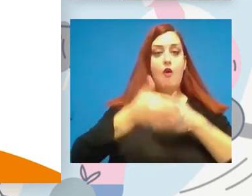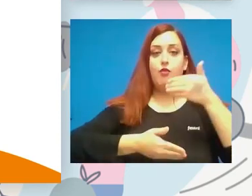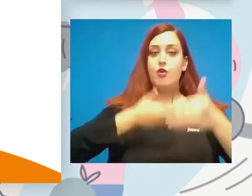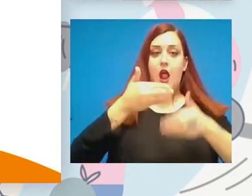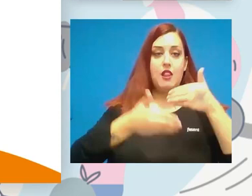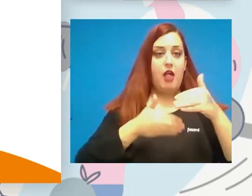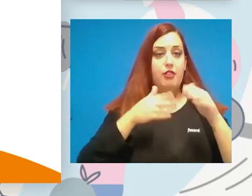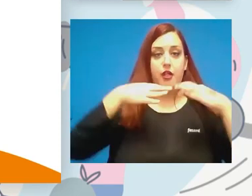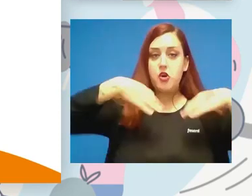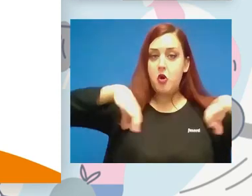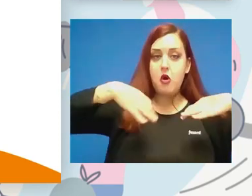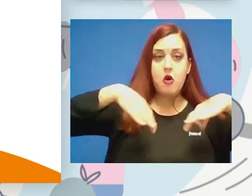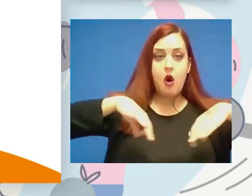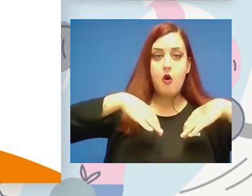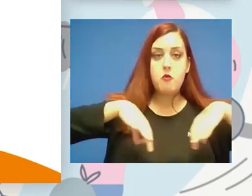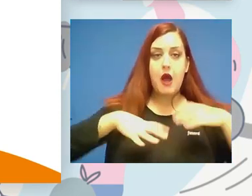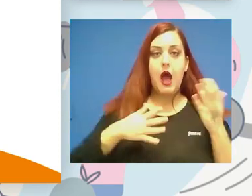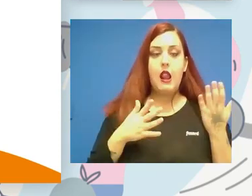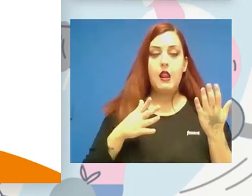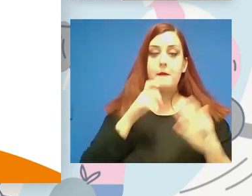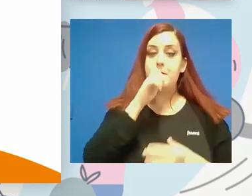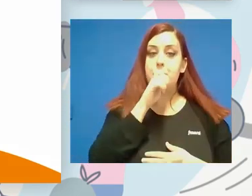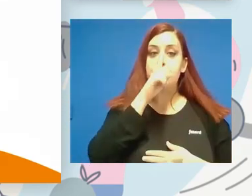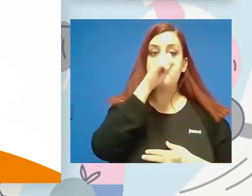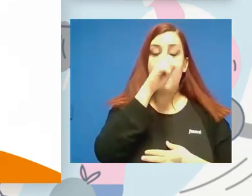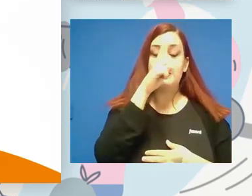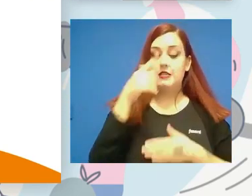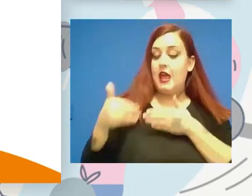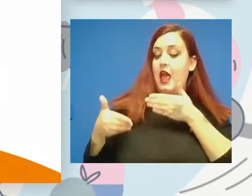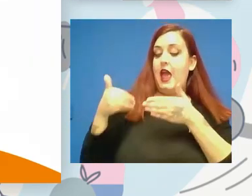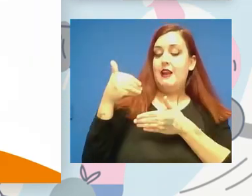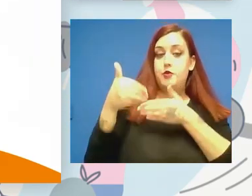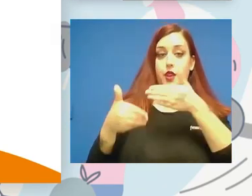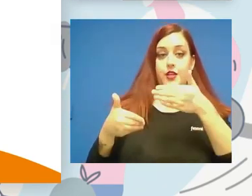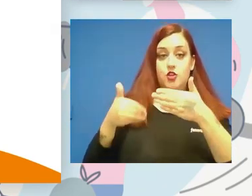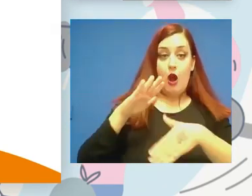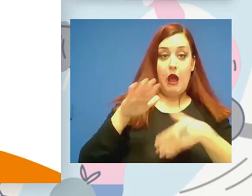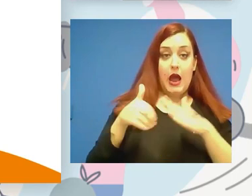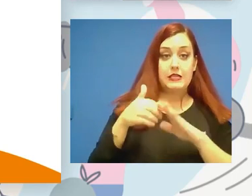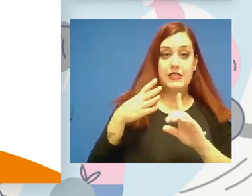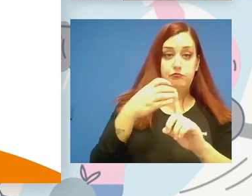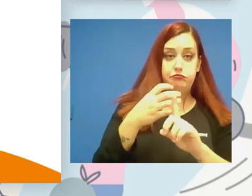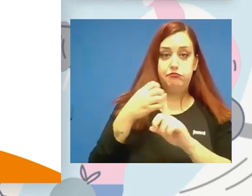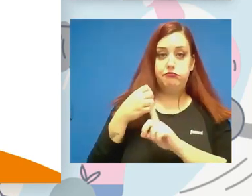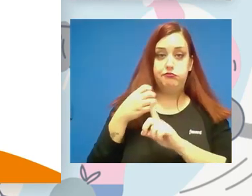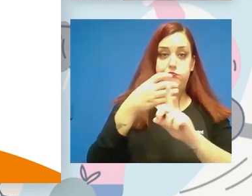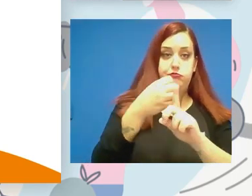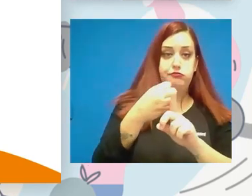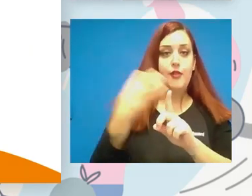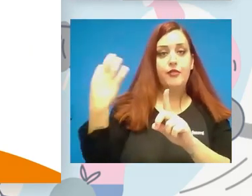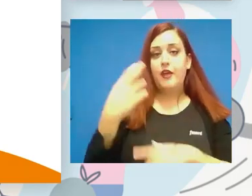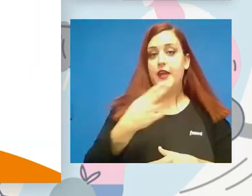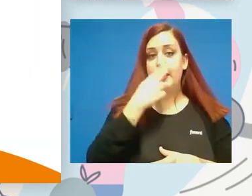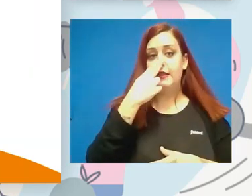normalidad y, sobre todo, en todo el proceso, mientras se llega o no se llega, lo que hay que pensar es en el interés de